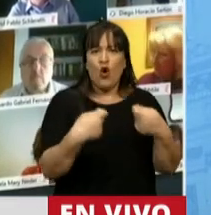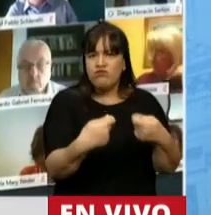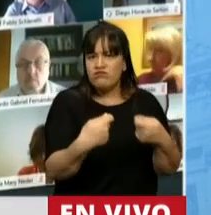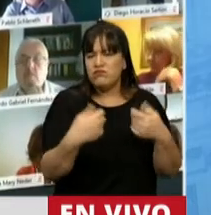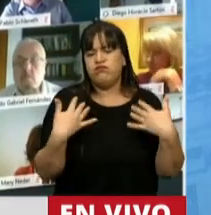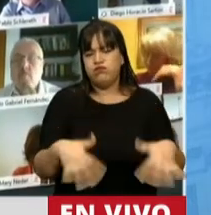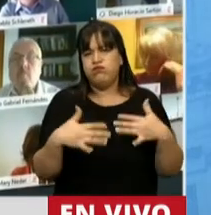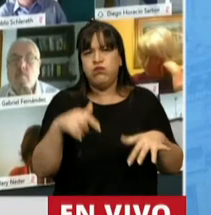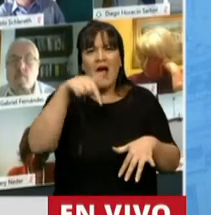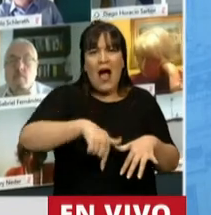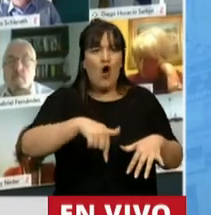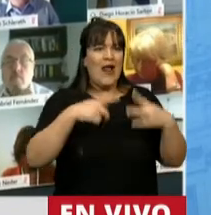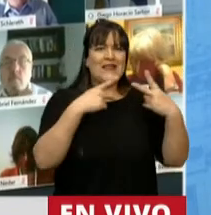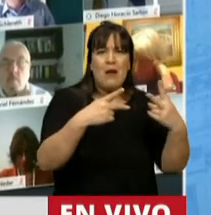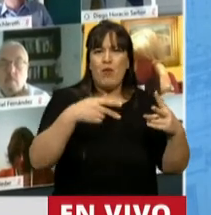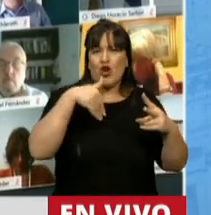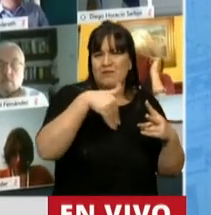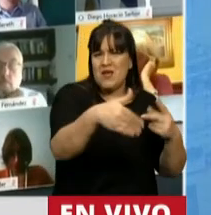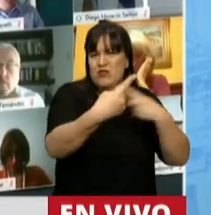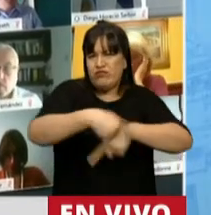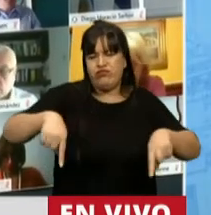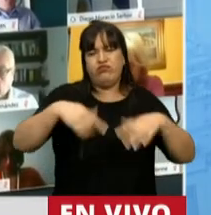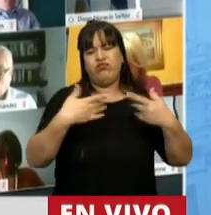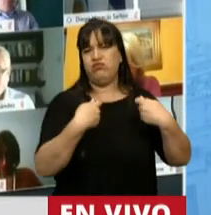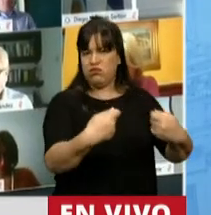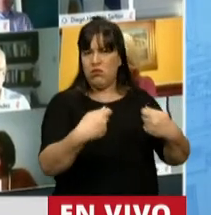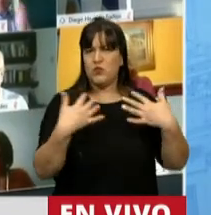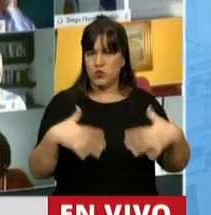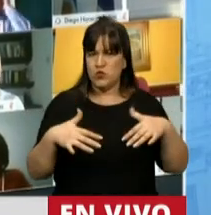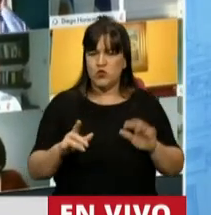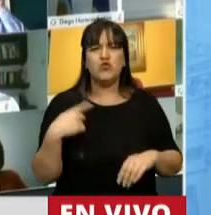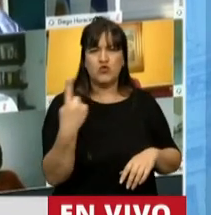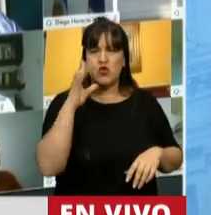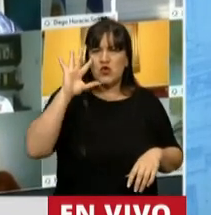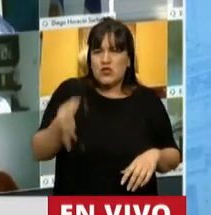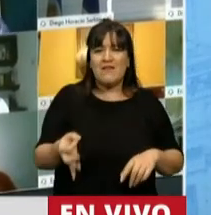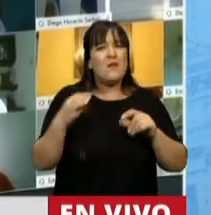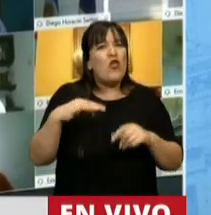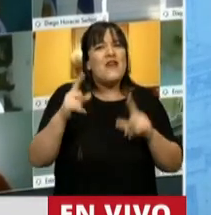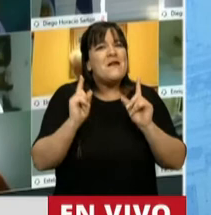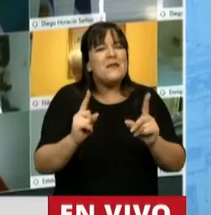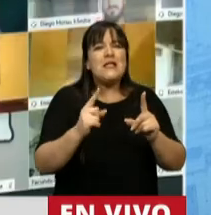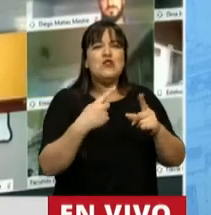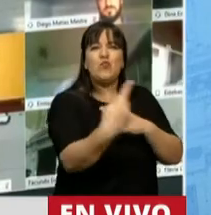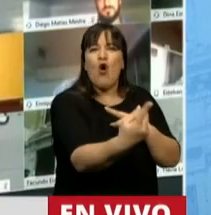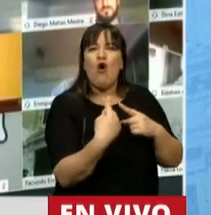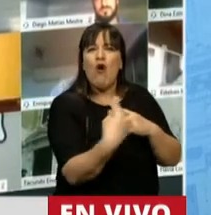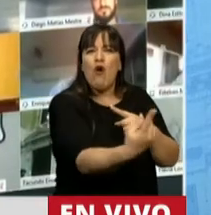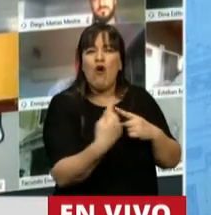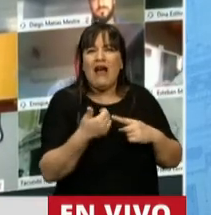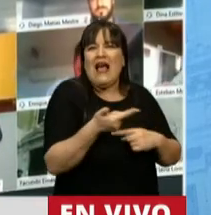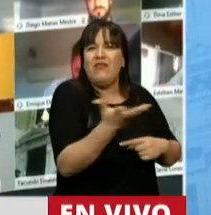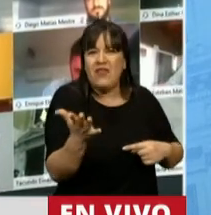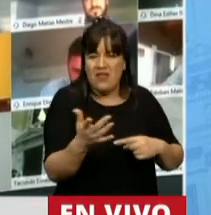hoy tiene el sistema de transporte. Sabemos que tiene que haber la misma frecuencia, se exige la misma frecuencia,